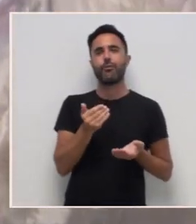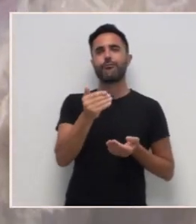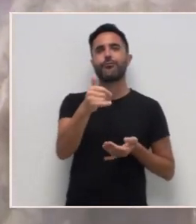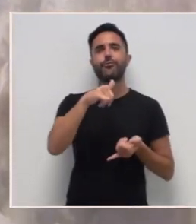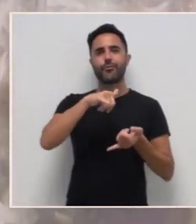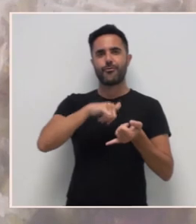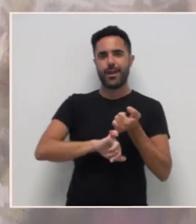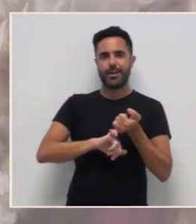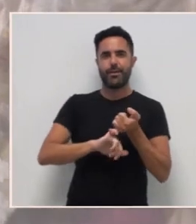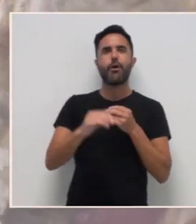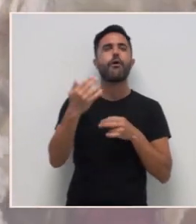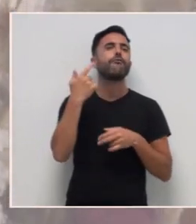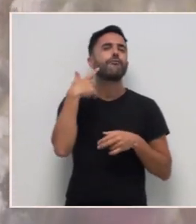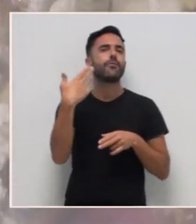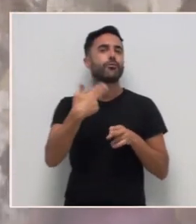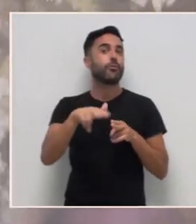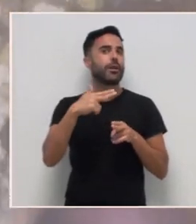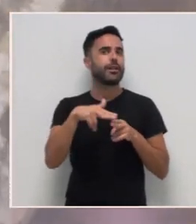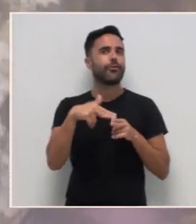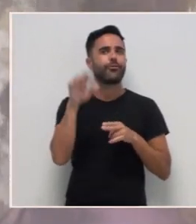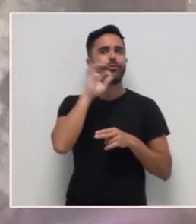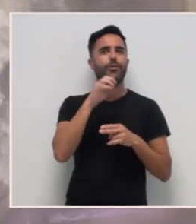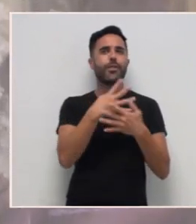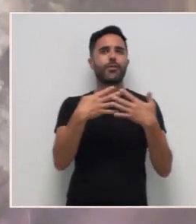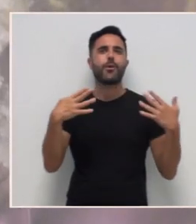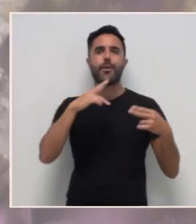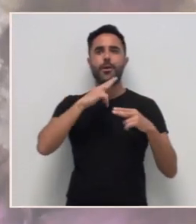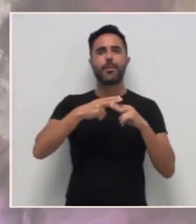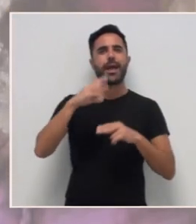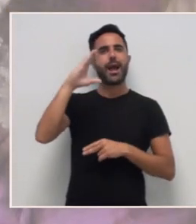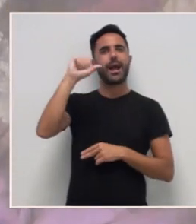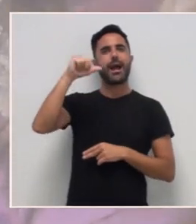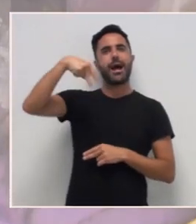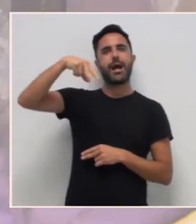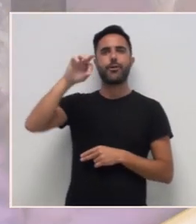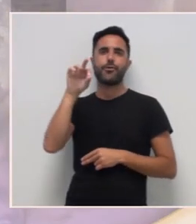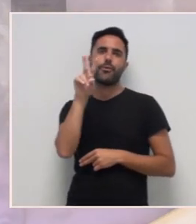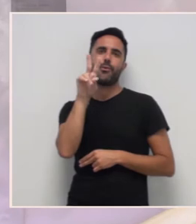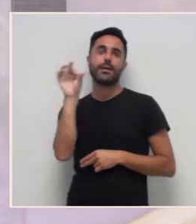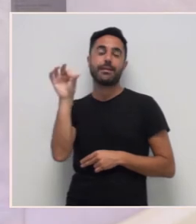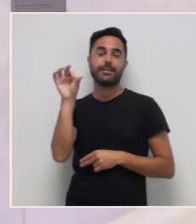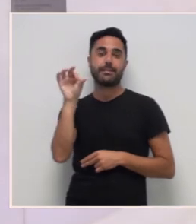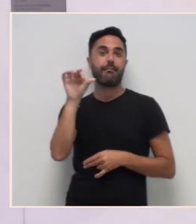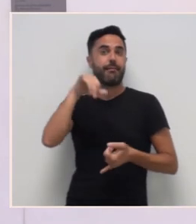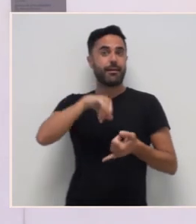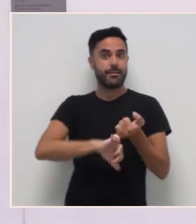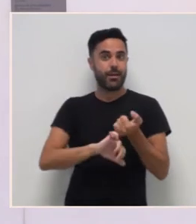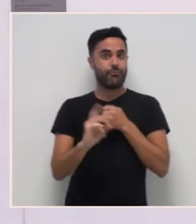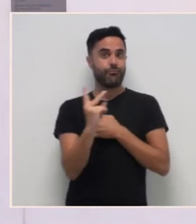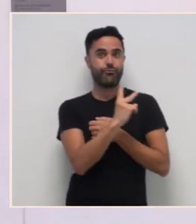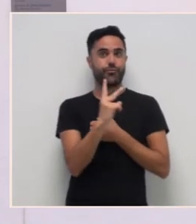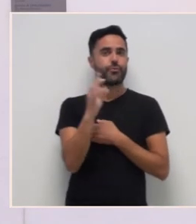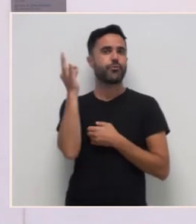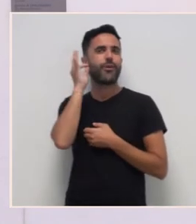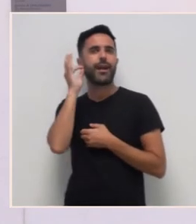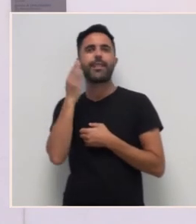Cánovas do Castillo, famoso político deste século XIX. Ela tiña 35 anos cando se casou, e tiña 60,